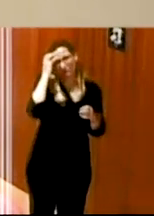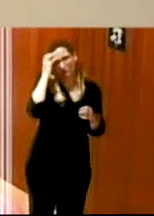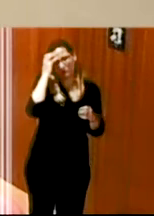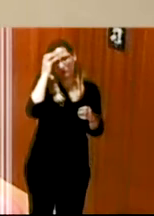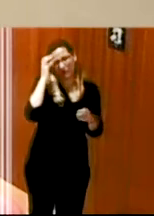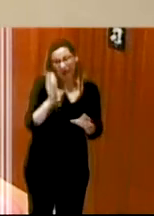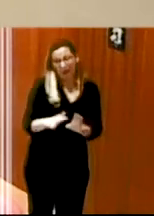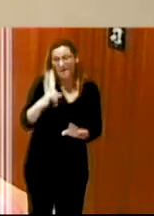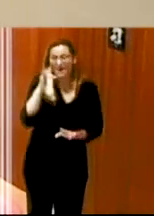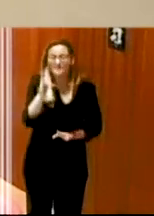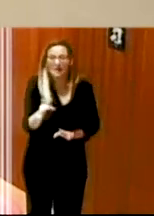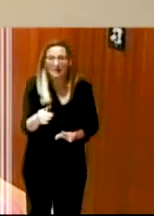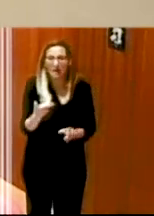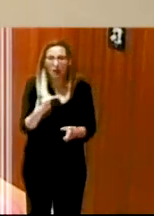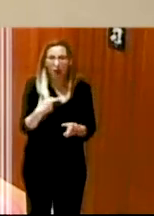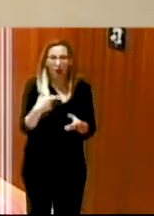medios